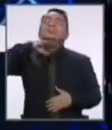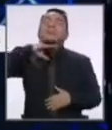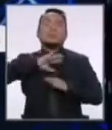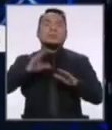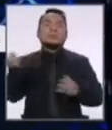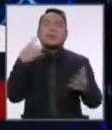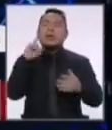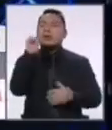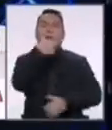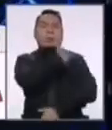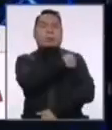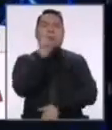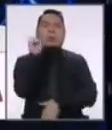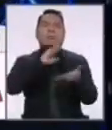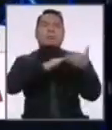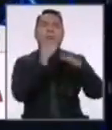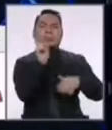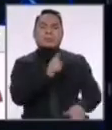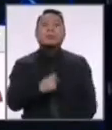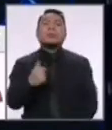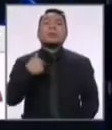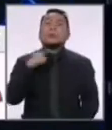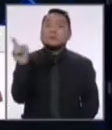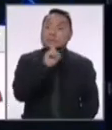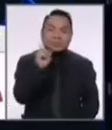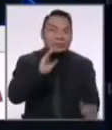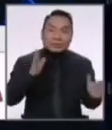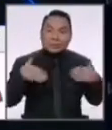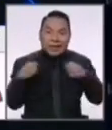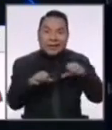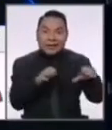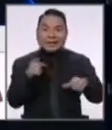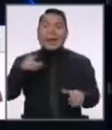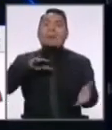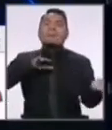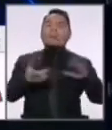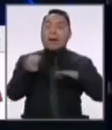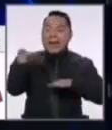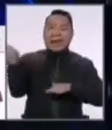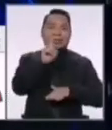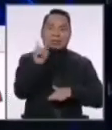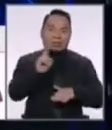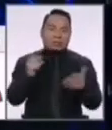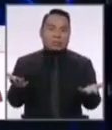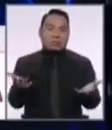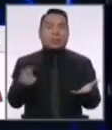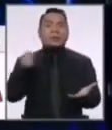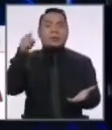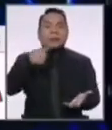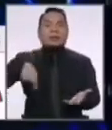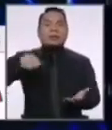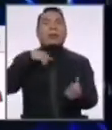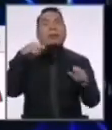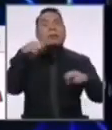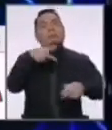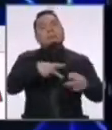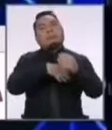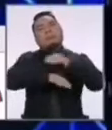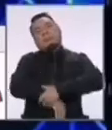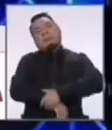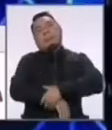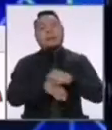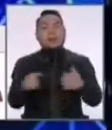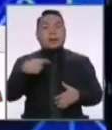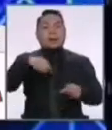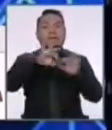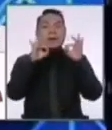que me digan que no se puede vacunar a la población. Lo que no se puede hacer es dejar morir a los peruanos y quedarnos con los brazos cruzados mientras que